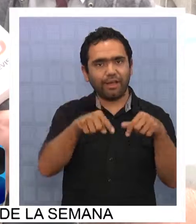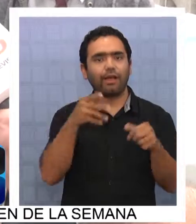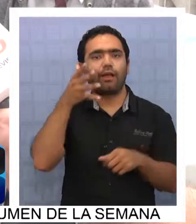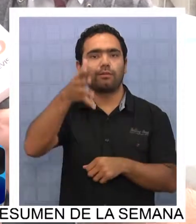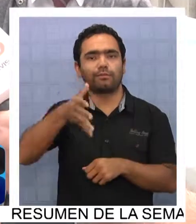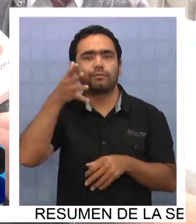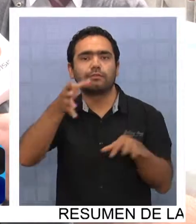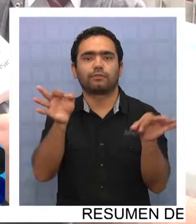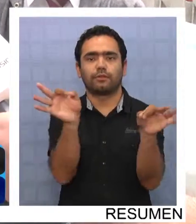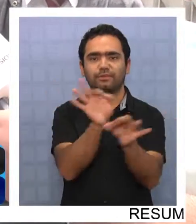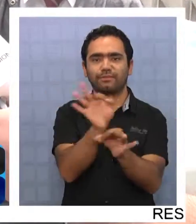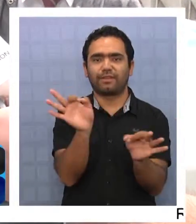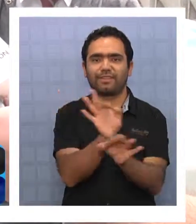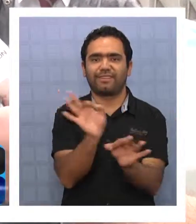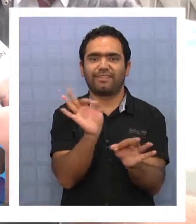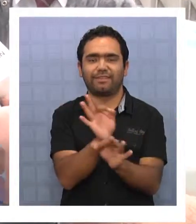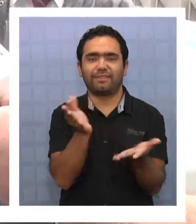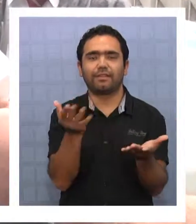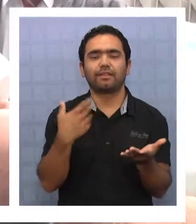explicar,